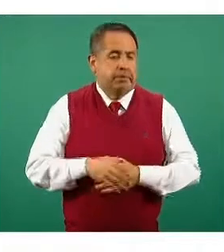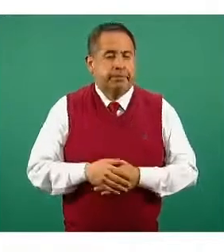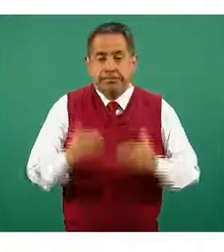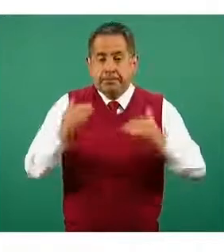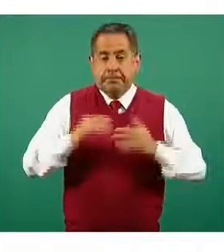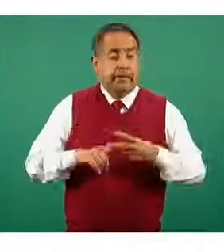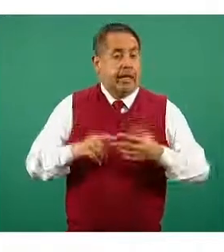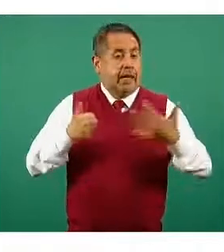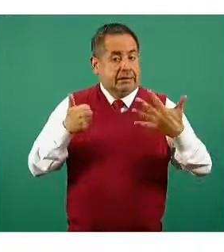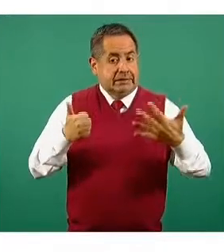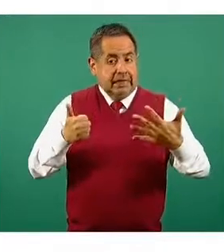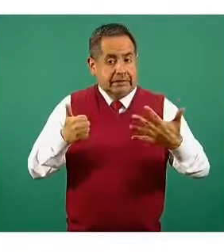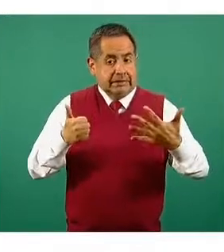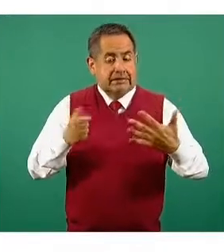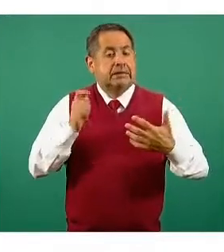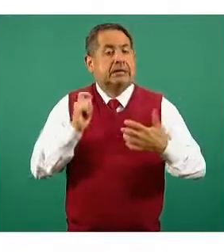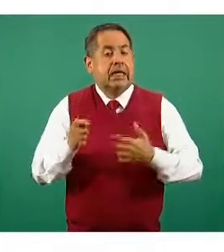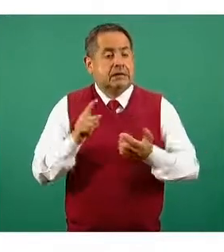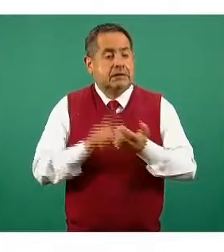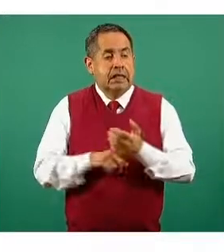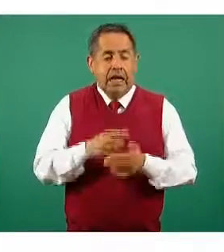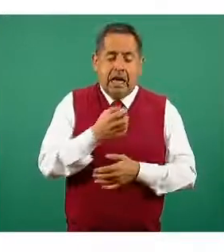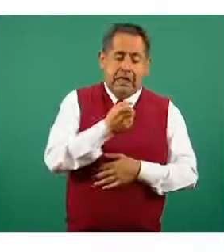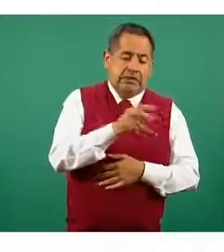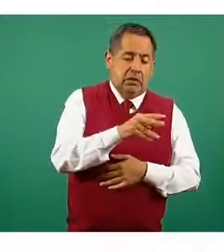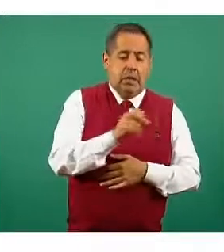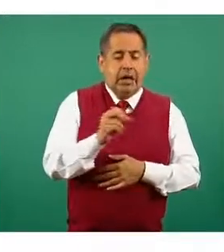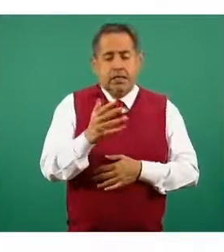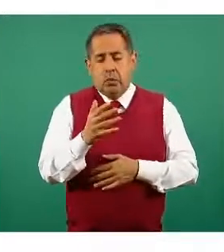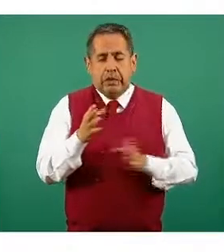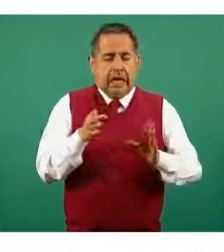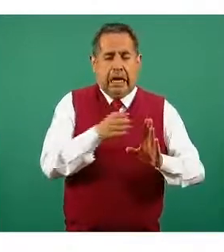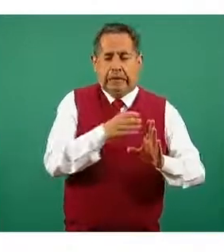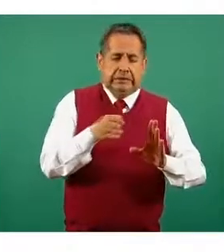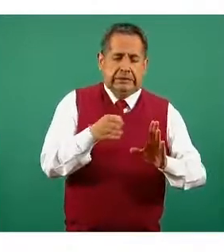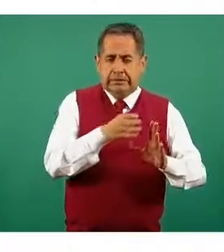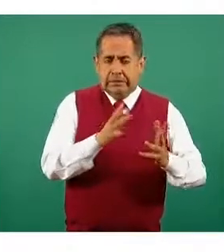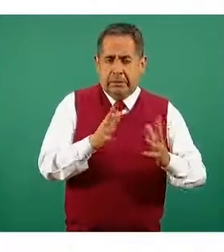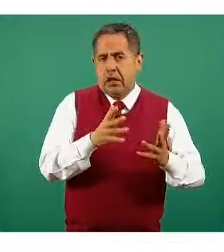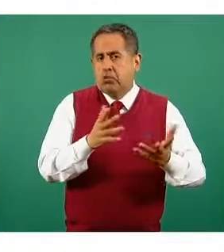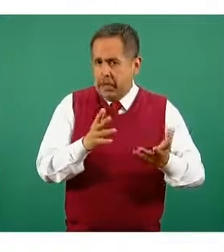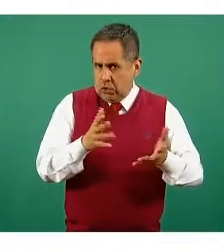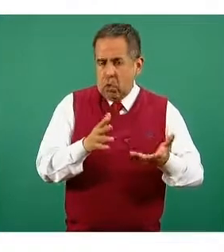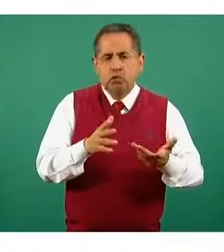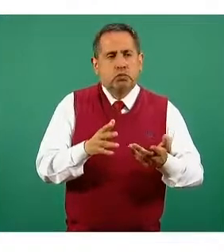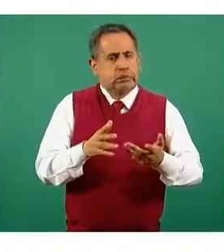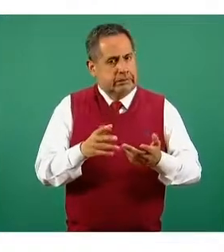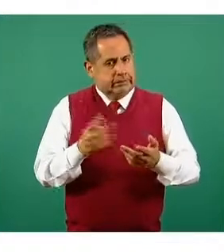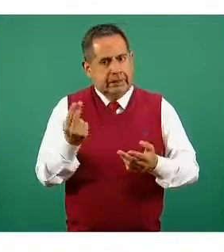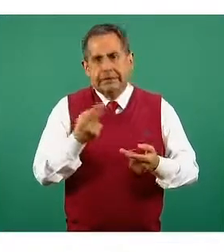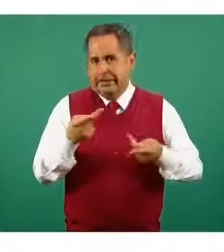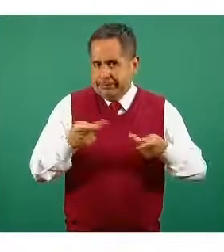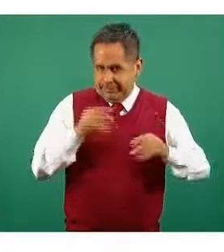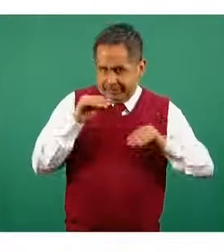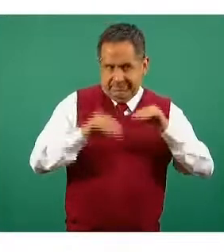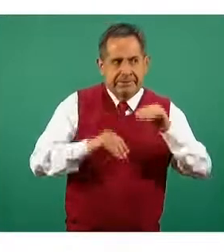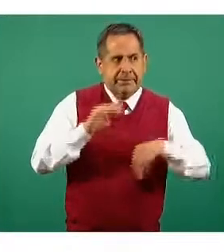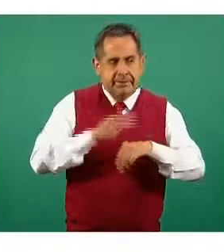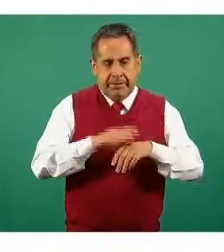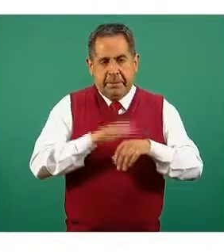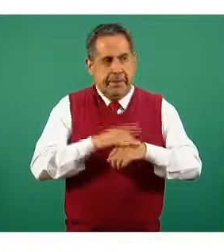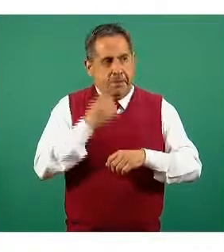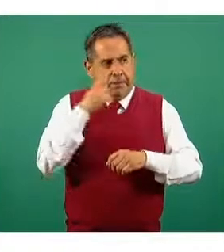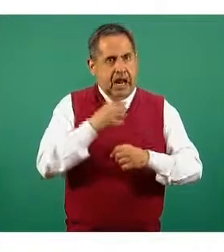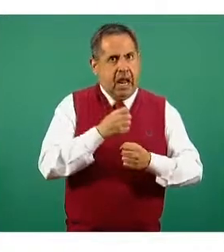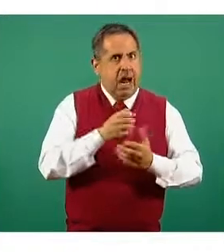que están en un rango entre el sesenta y nueve y el cincuenta, quiere decir que deben de estarse ya preparando y empezando a implementar actividades de